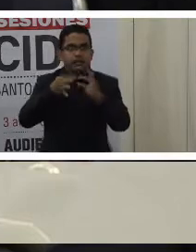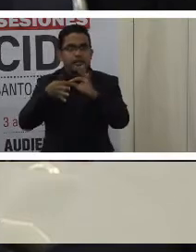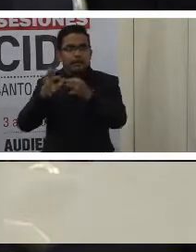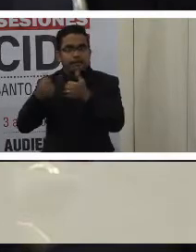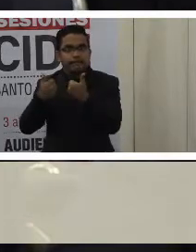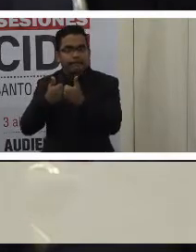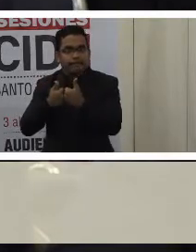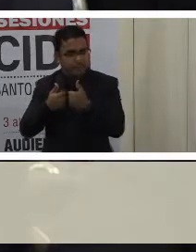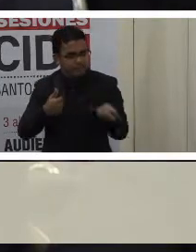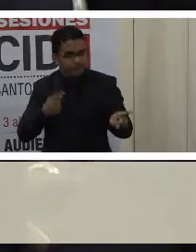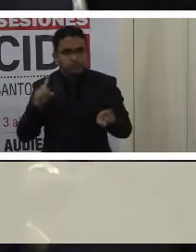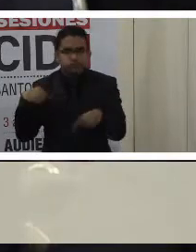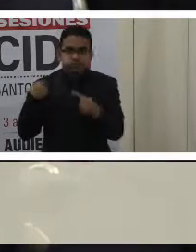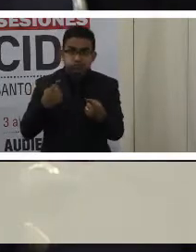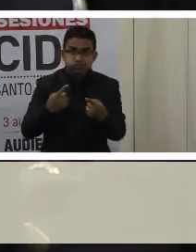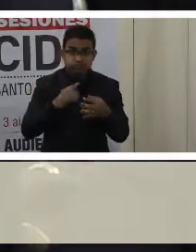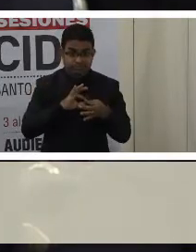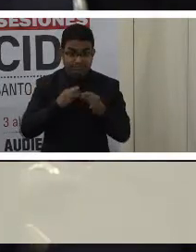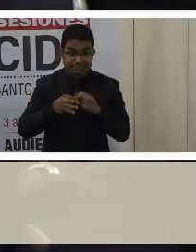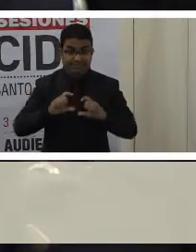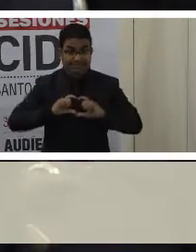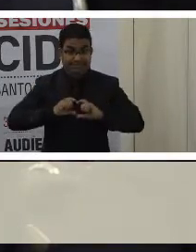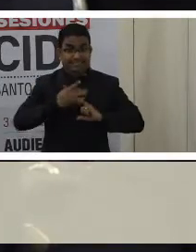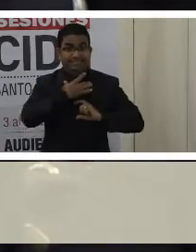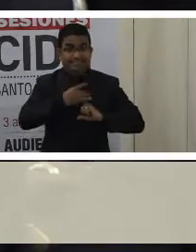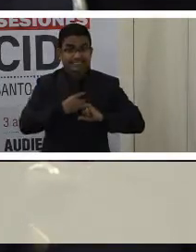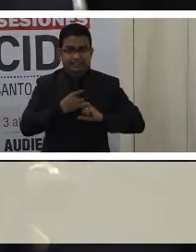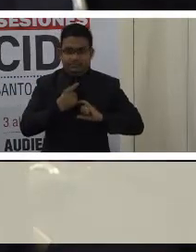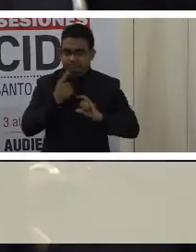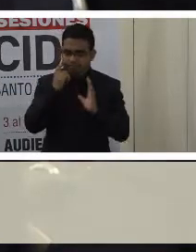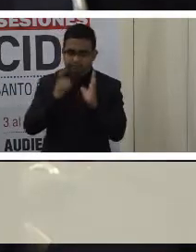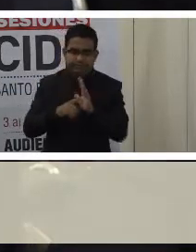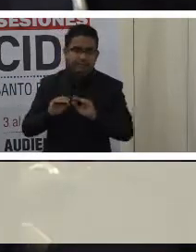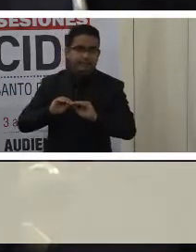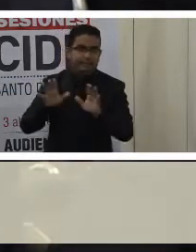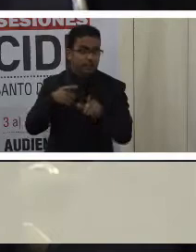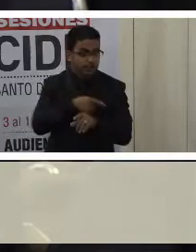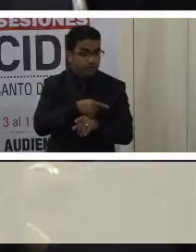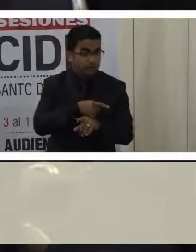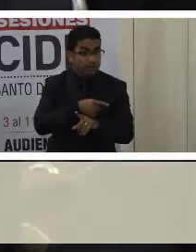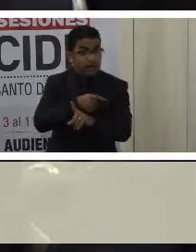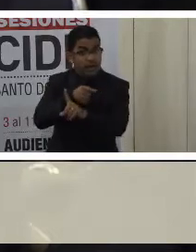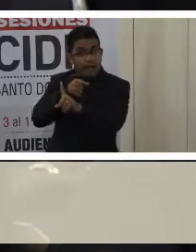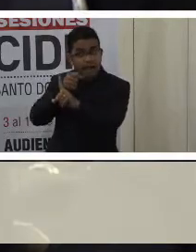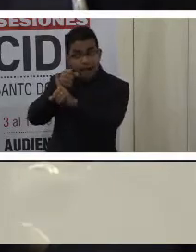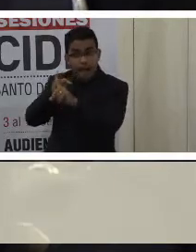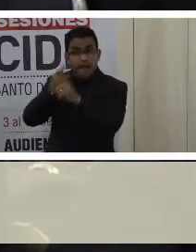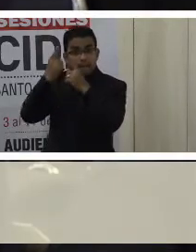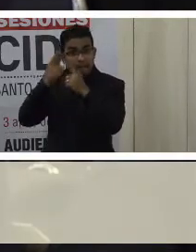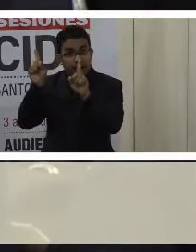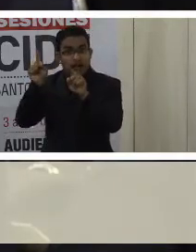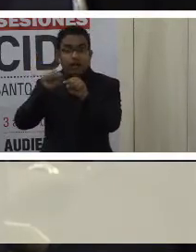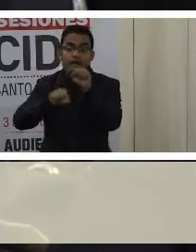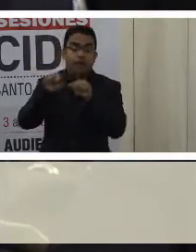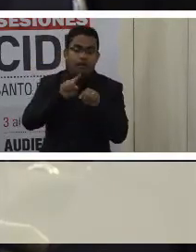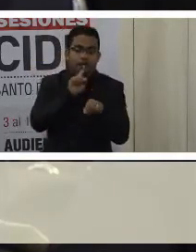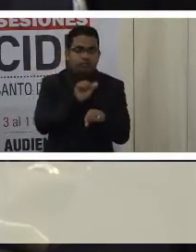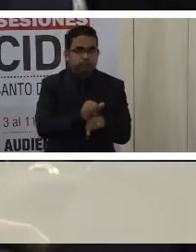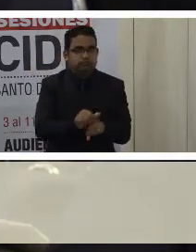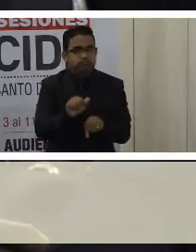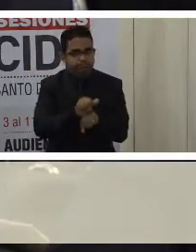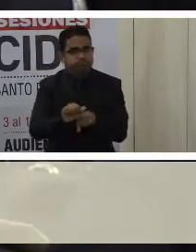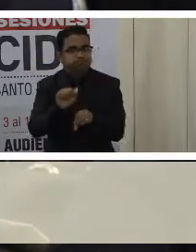año 2000. La medalla en el Juego Paralímpico es lo más visible, pero para llegar allá hay todo un apoyo al deporte